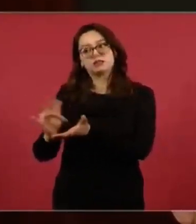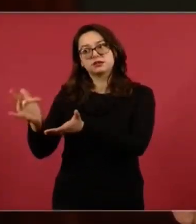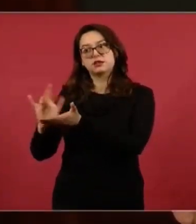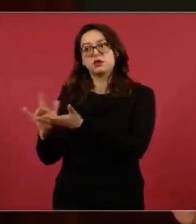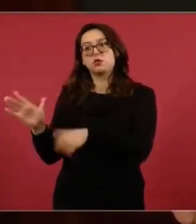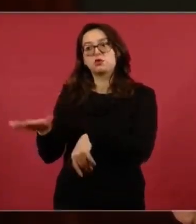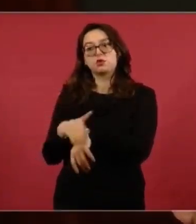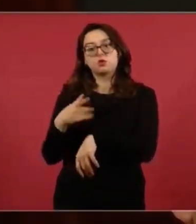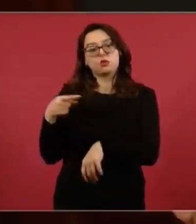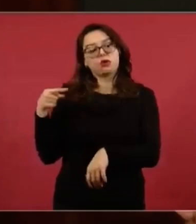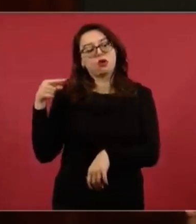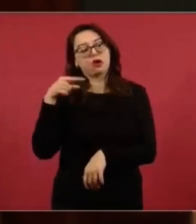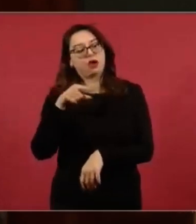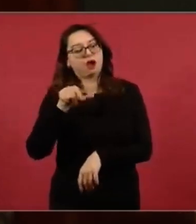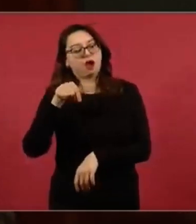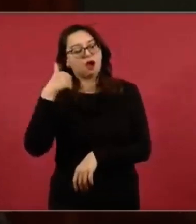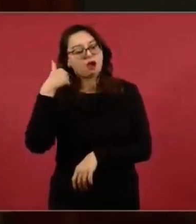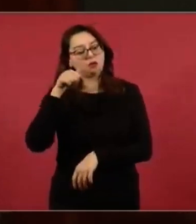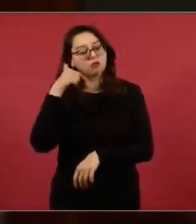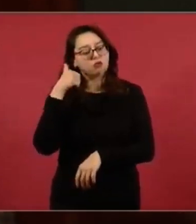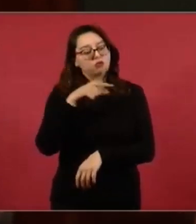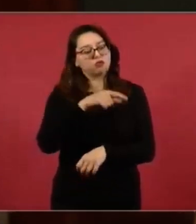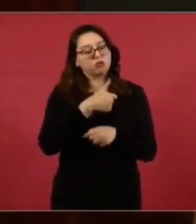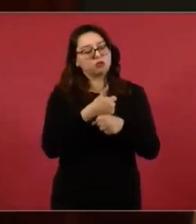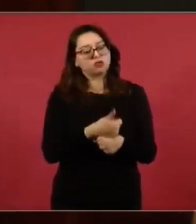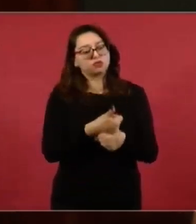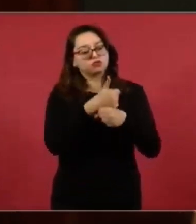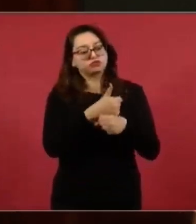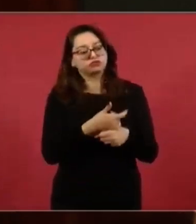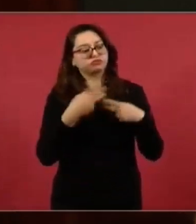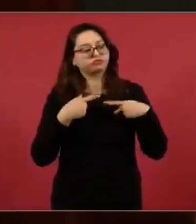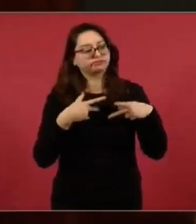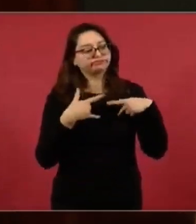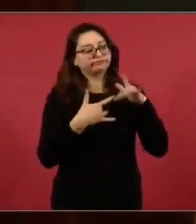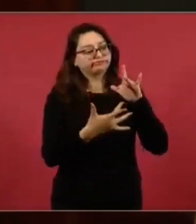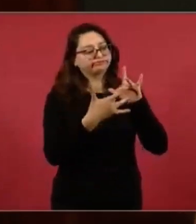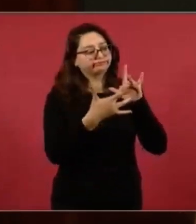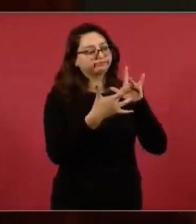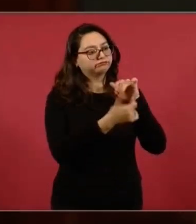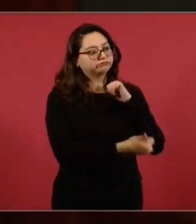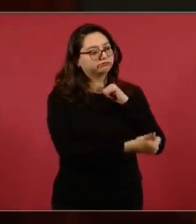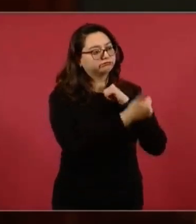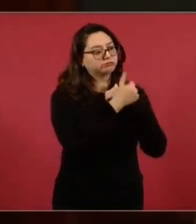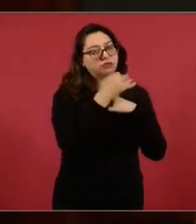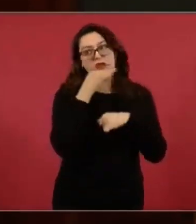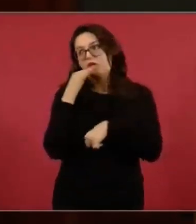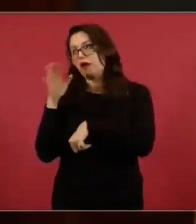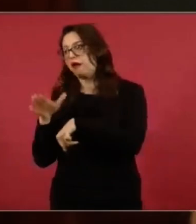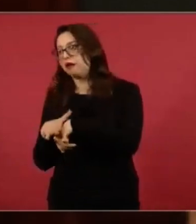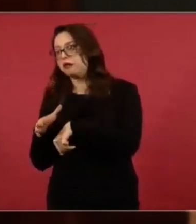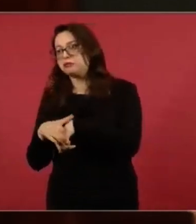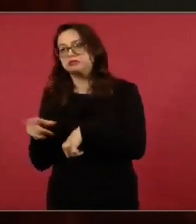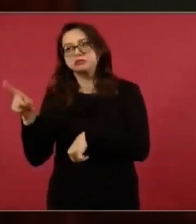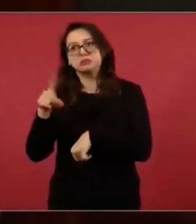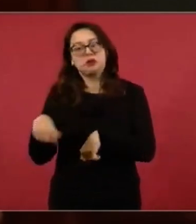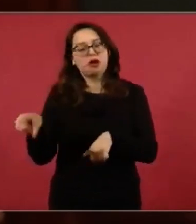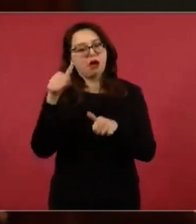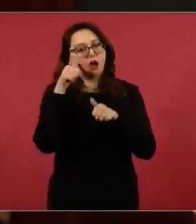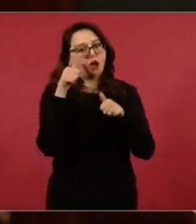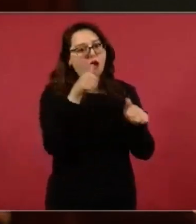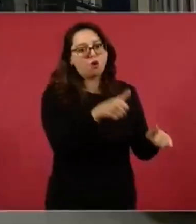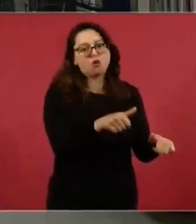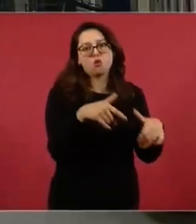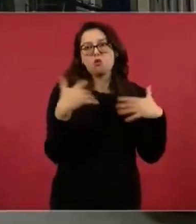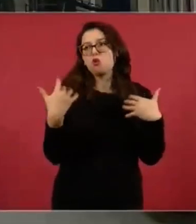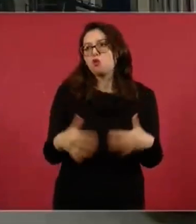de Acapulco que estuvieron comunicándose con nosotros por falta de luz, por todo lo que les faltaba. Y también están